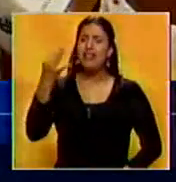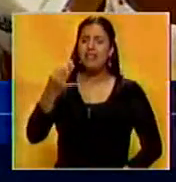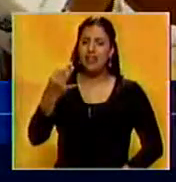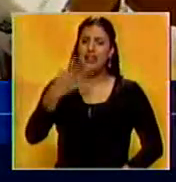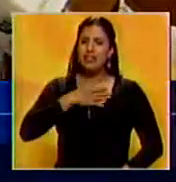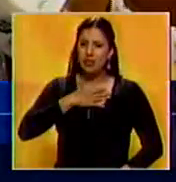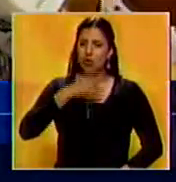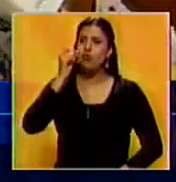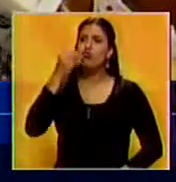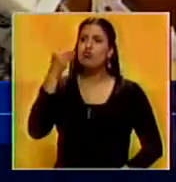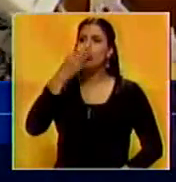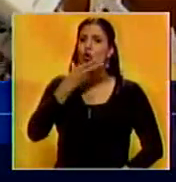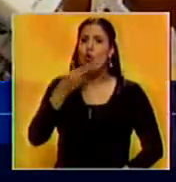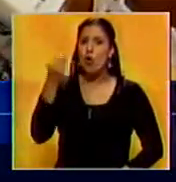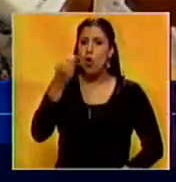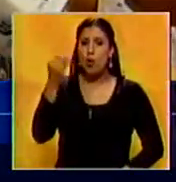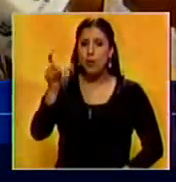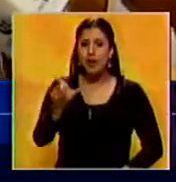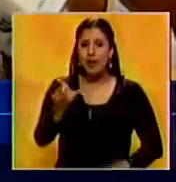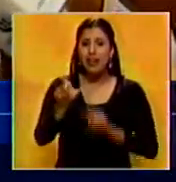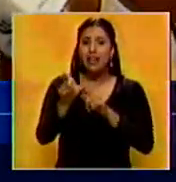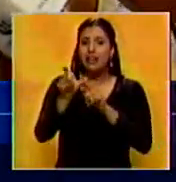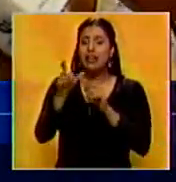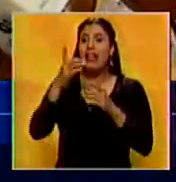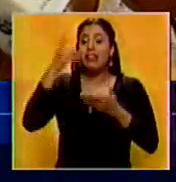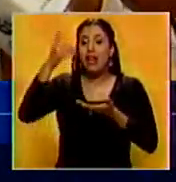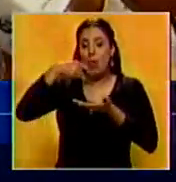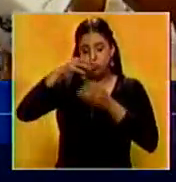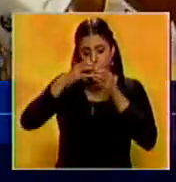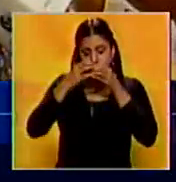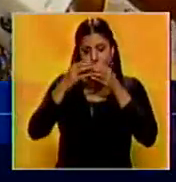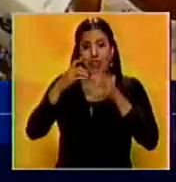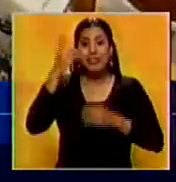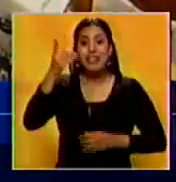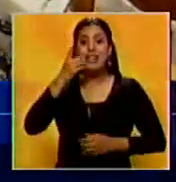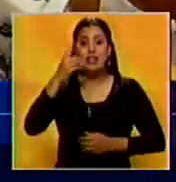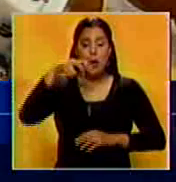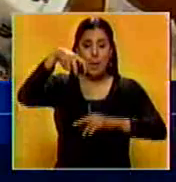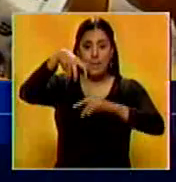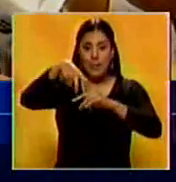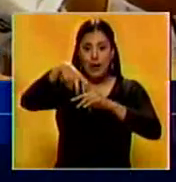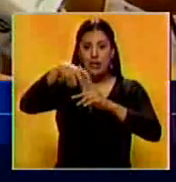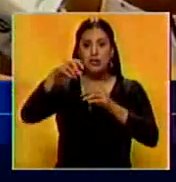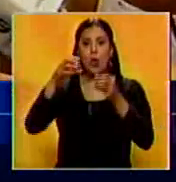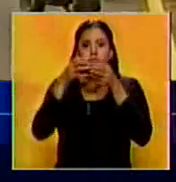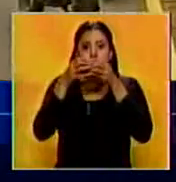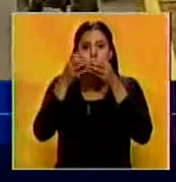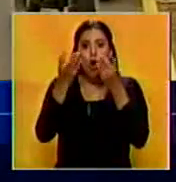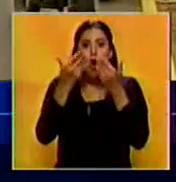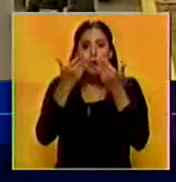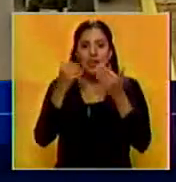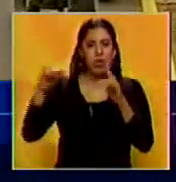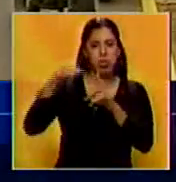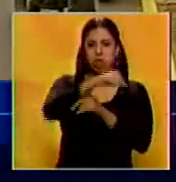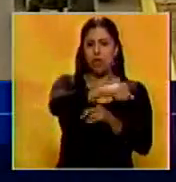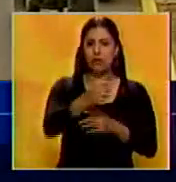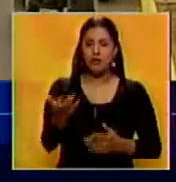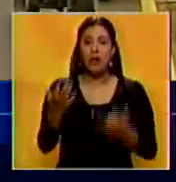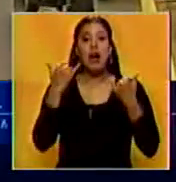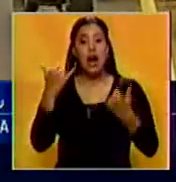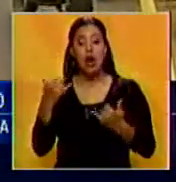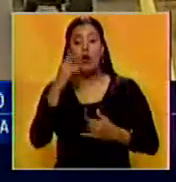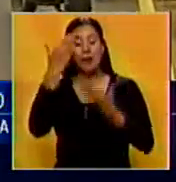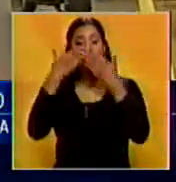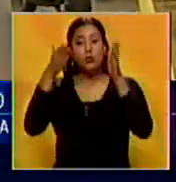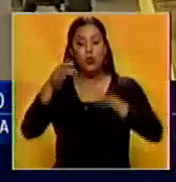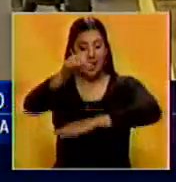Sinceramente, ese muchacho estaba desayunando, estaba tirado con el pleno desayuno. La víctima era estudiante